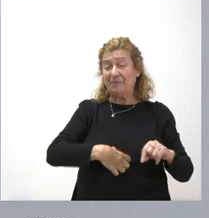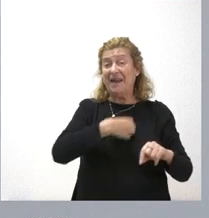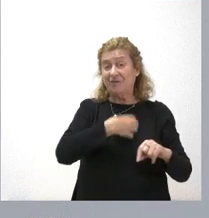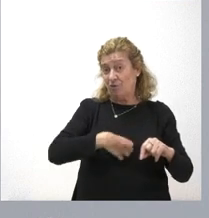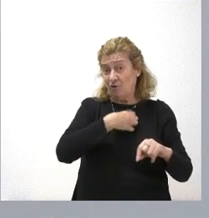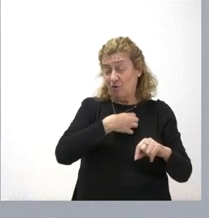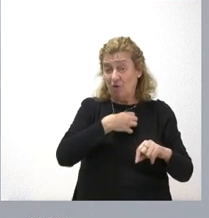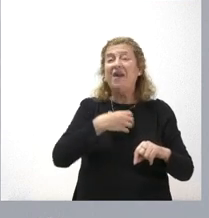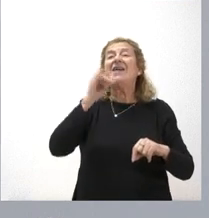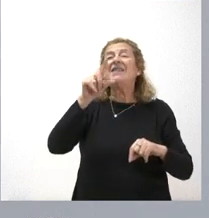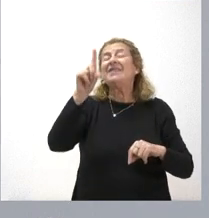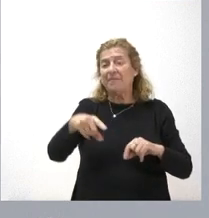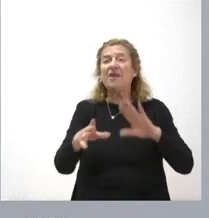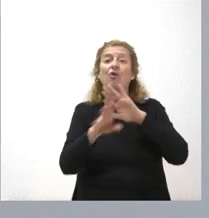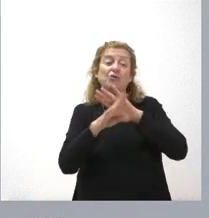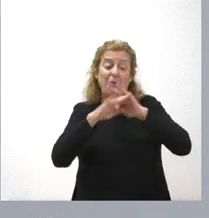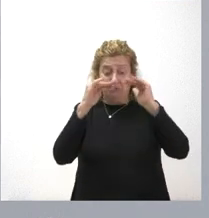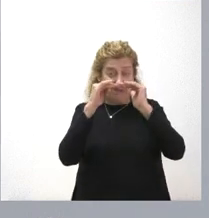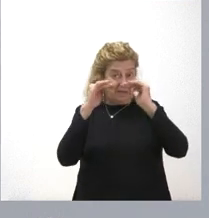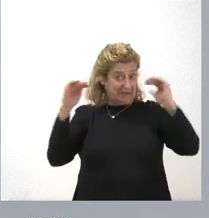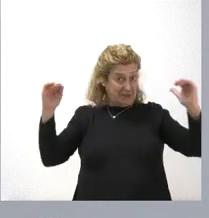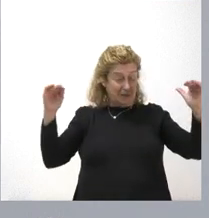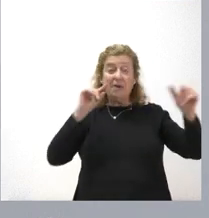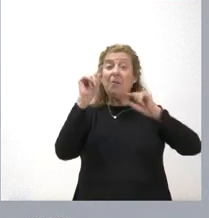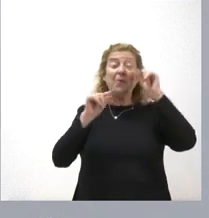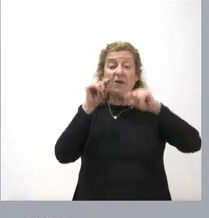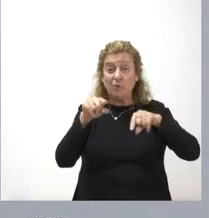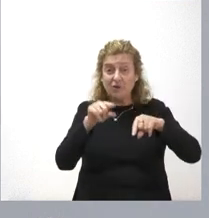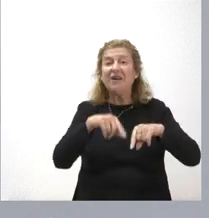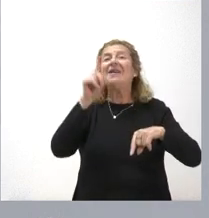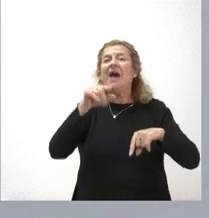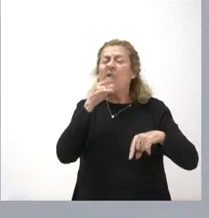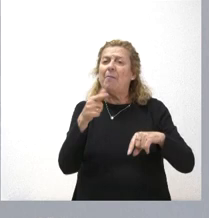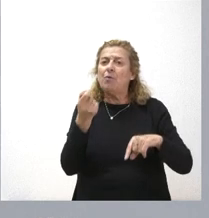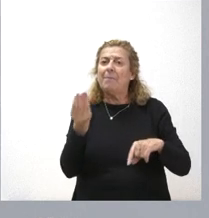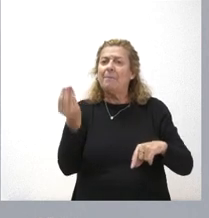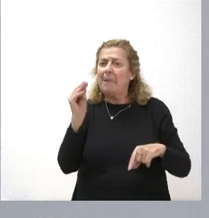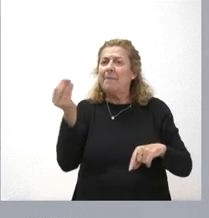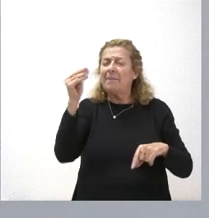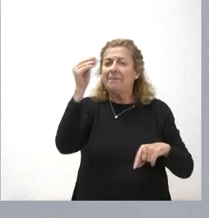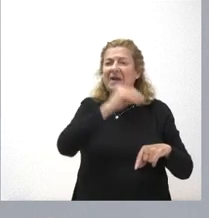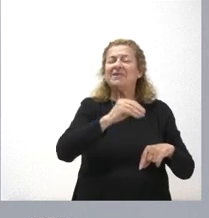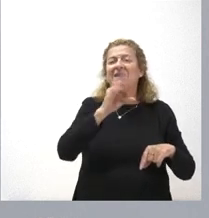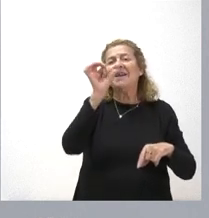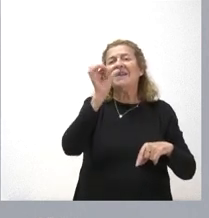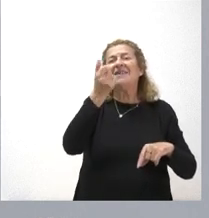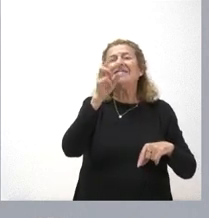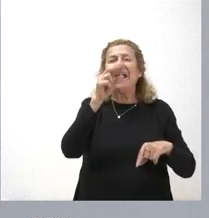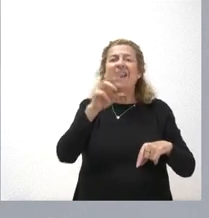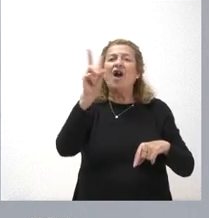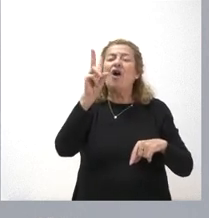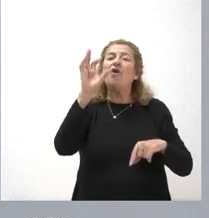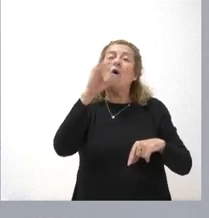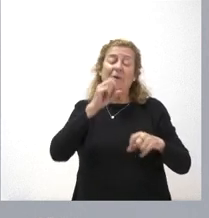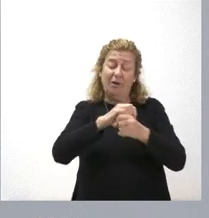sincitial, y se mantiene estable este virus mientras que está aumentando el SARS-CoV-2, el